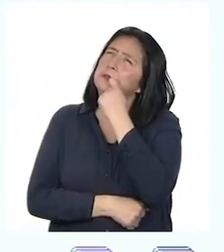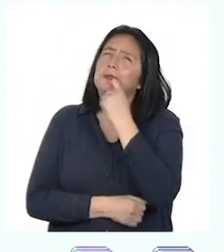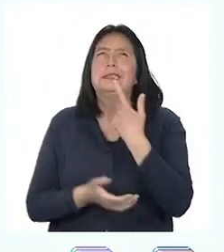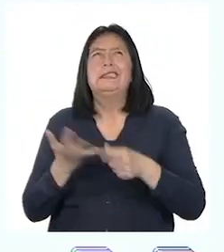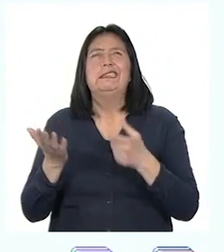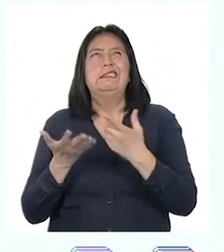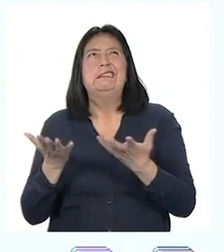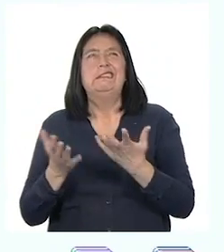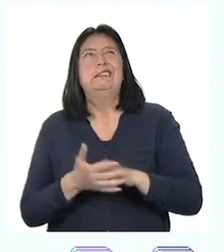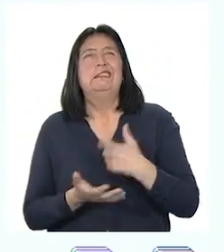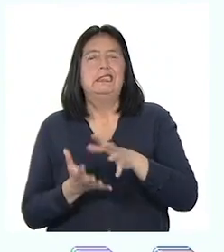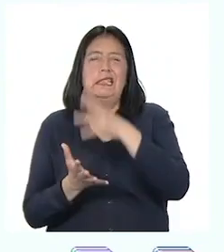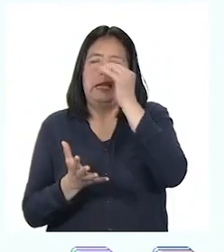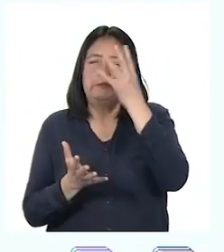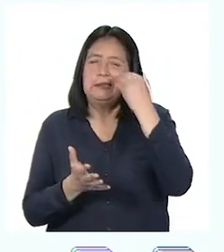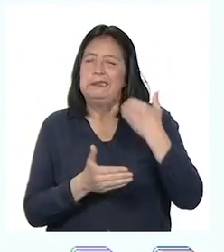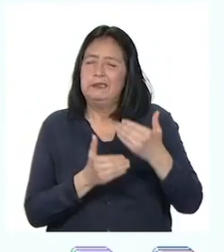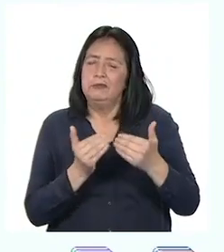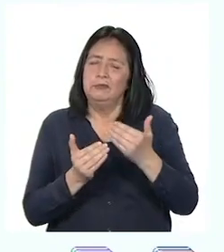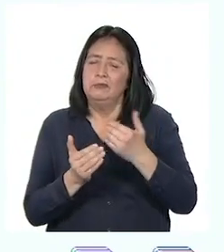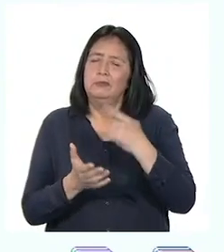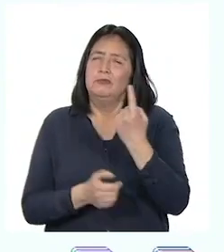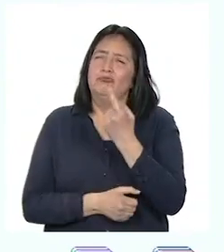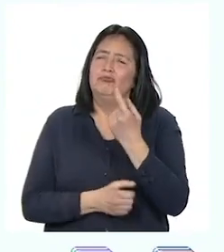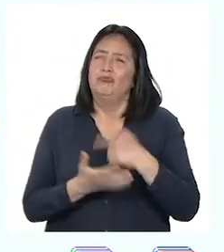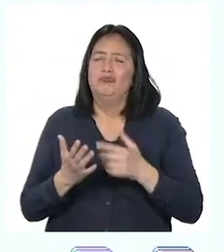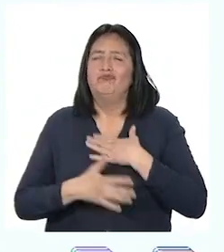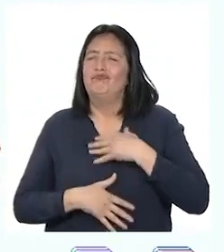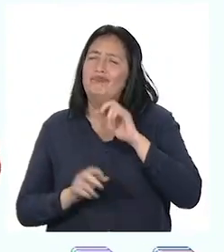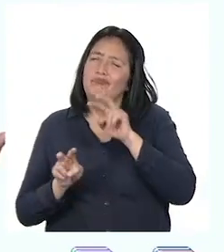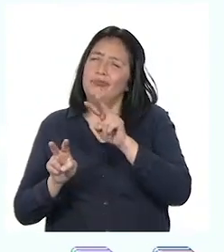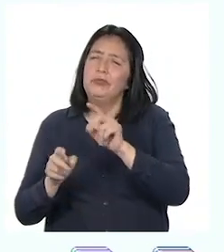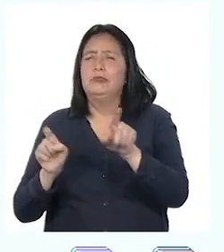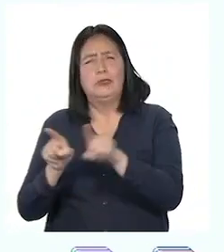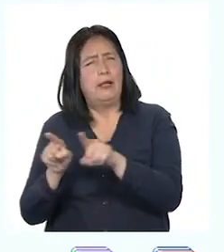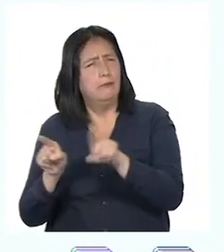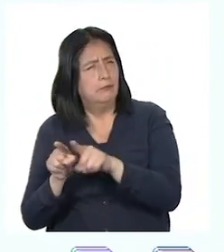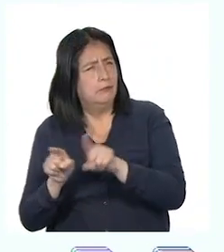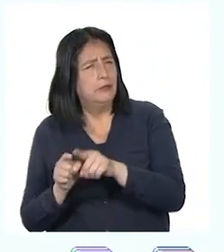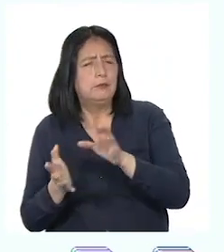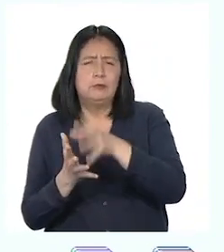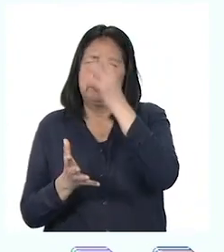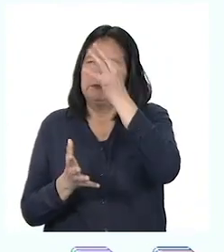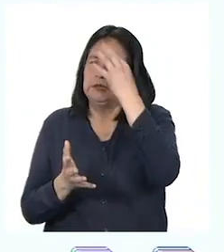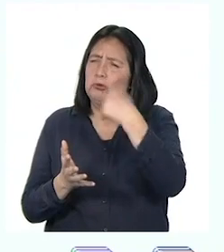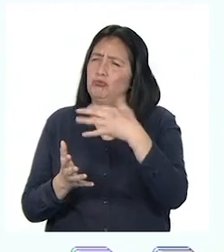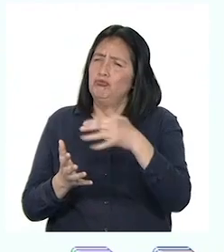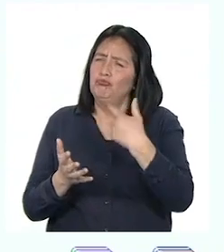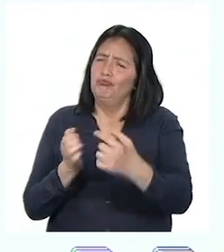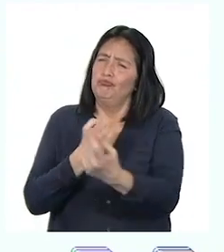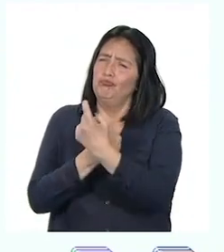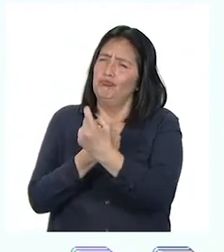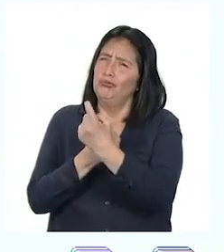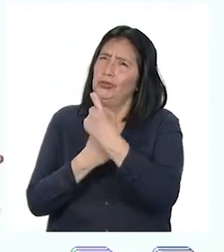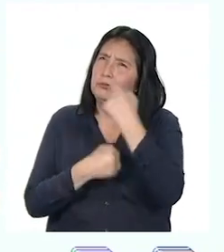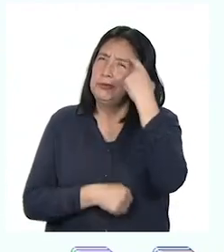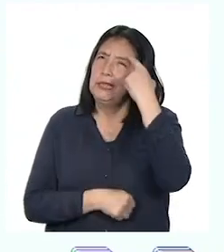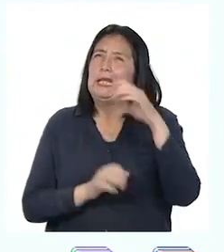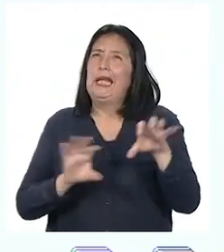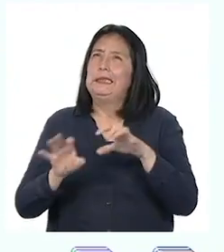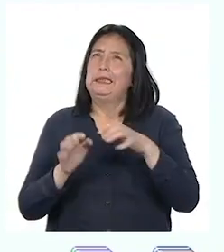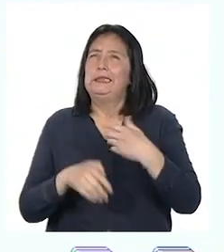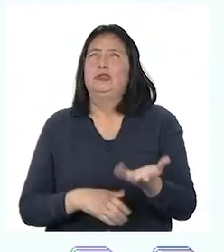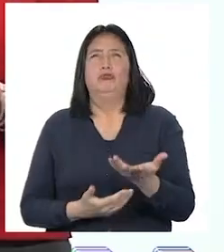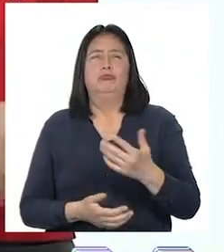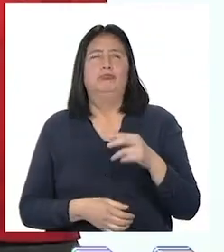cada paso del aprendizaje, sabiendo que no solo vamos a entretenernos mucho, sino que además aprenderemos valiosas lecciones para construir un Perú